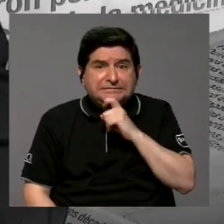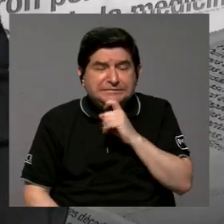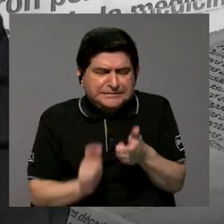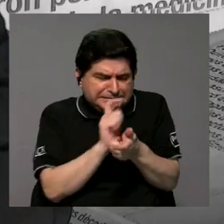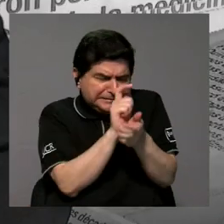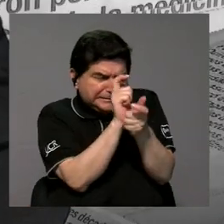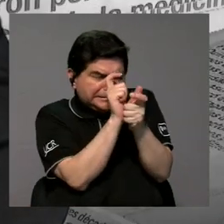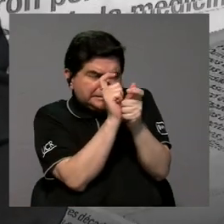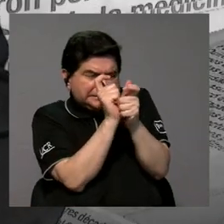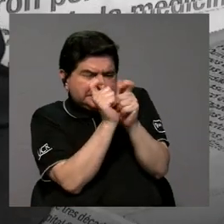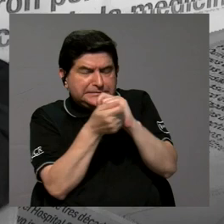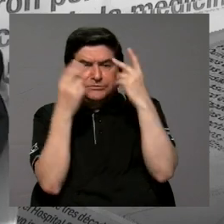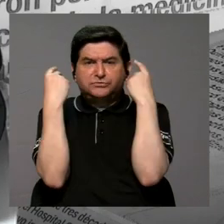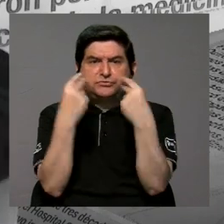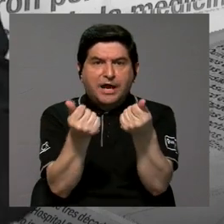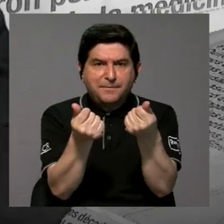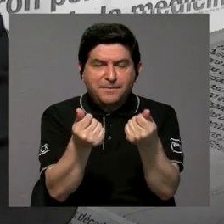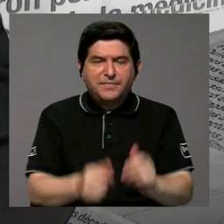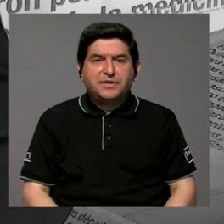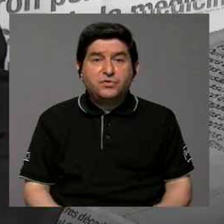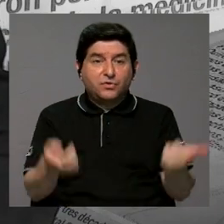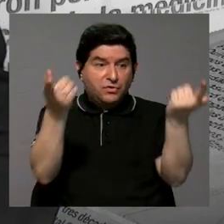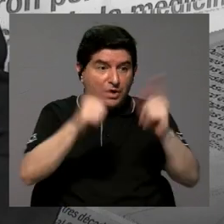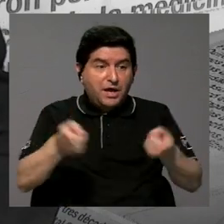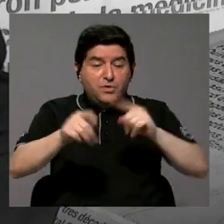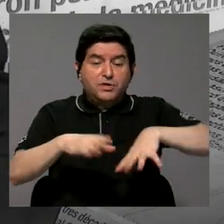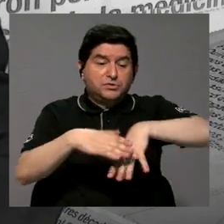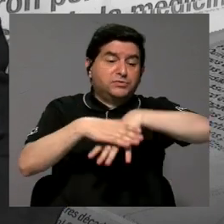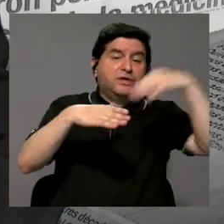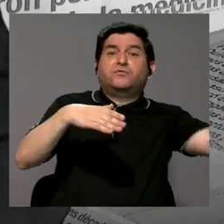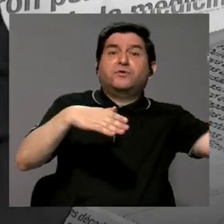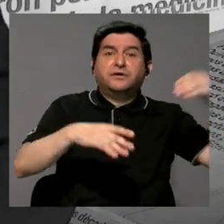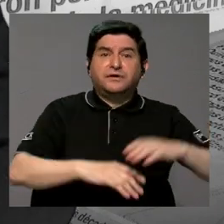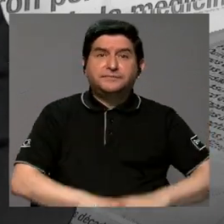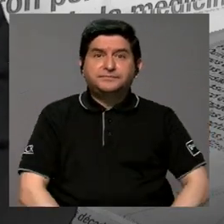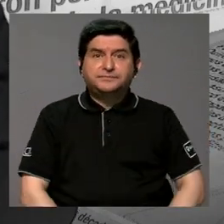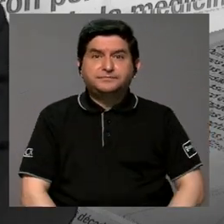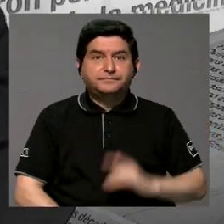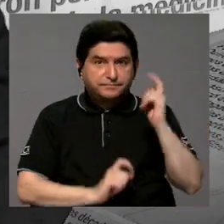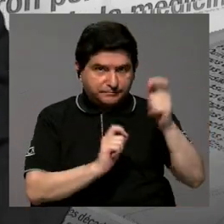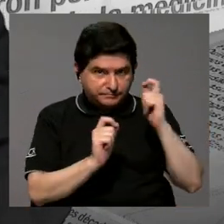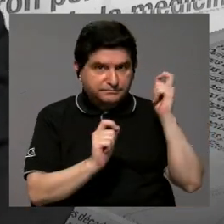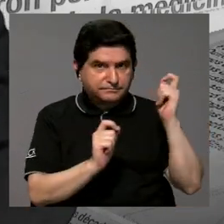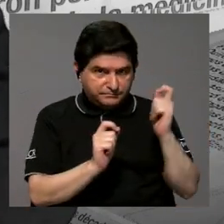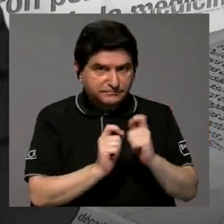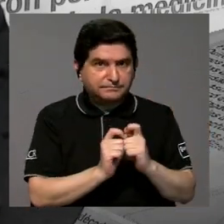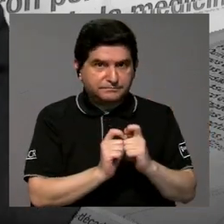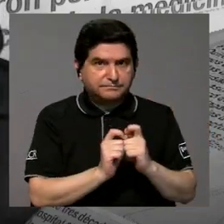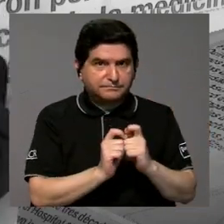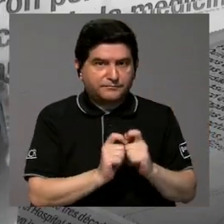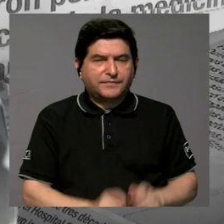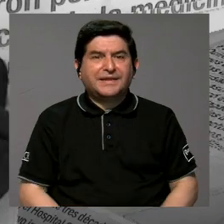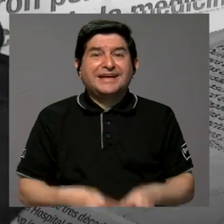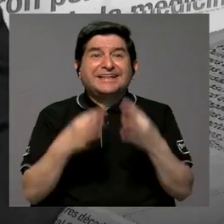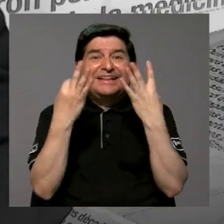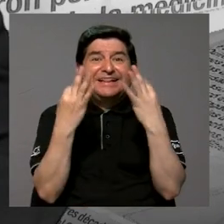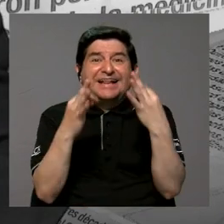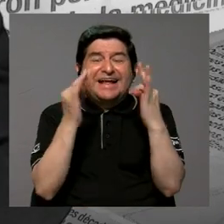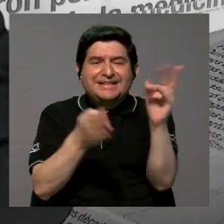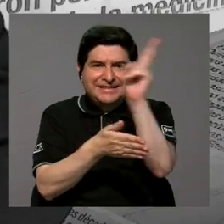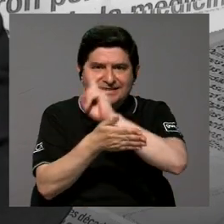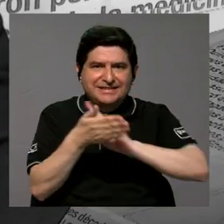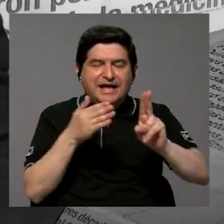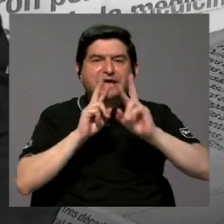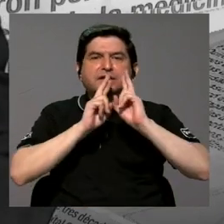adaptarnos rápidamente a los cambios que se están dando allá afuera y específicamente para tratar de que la